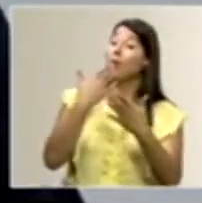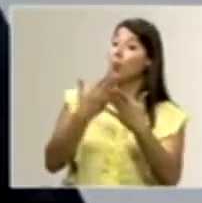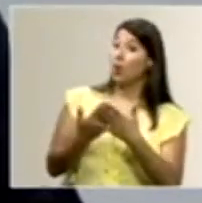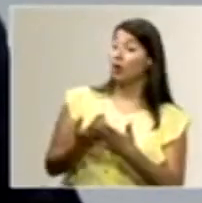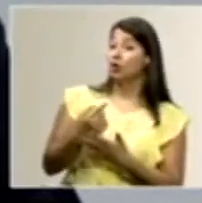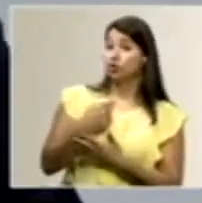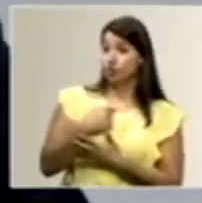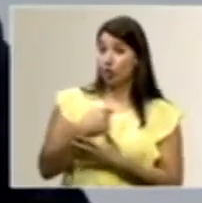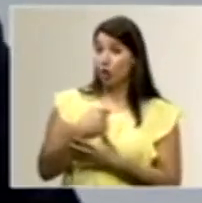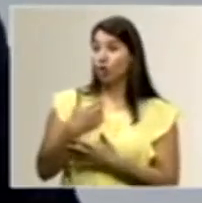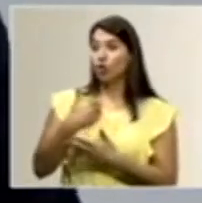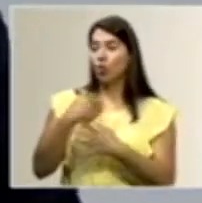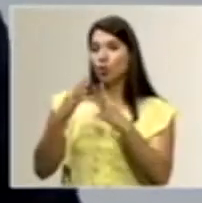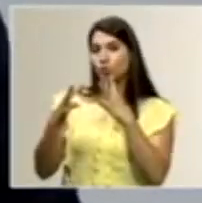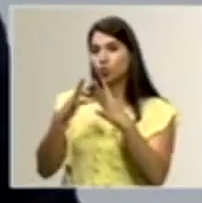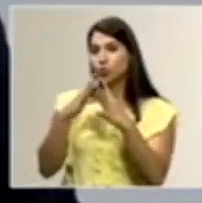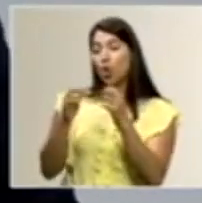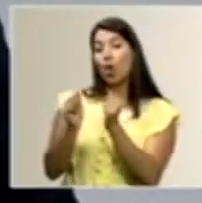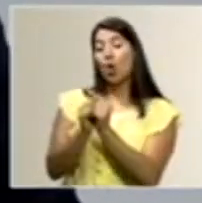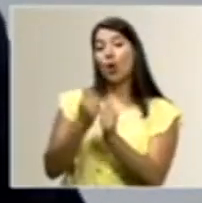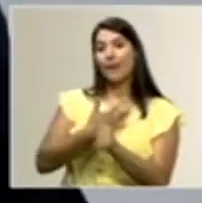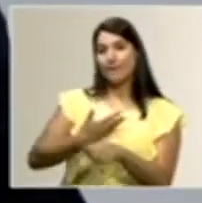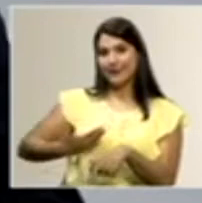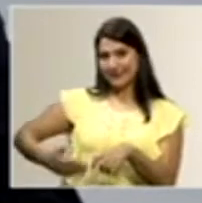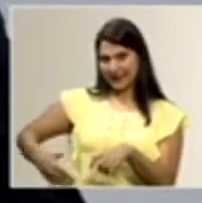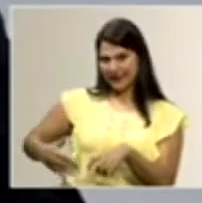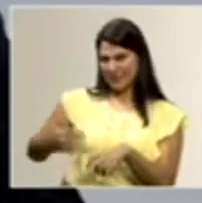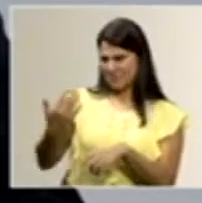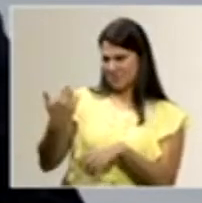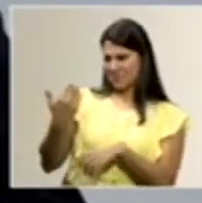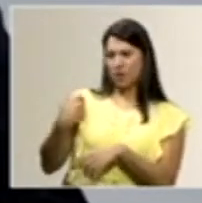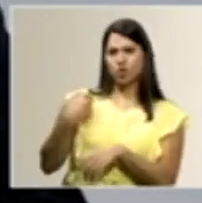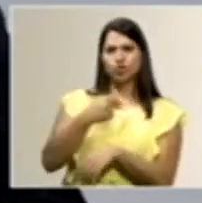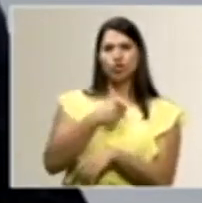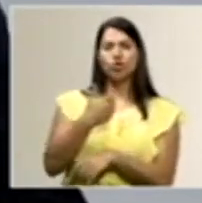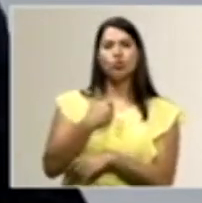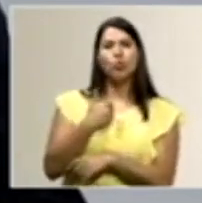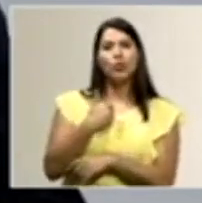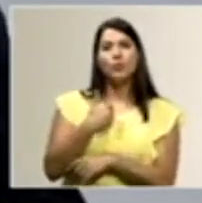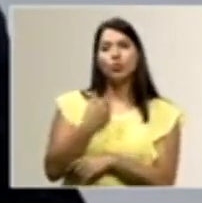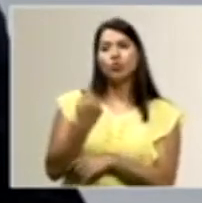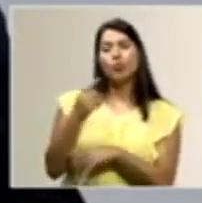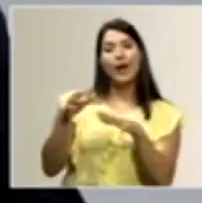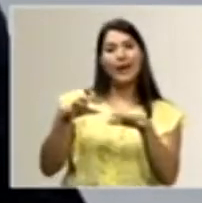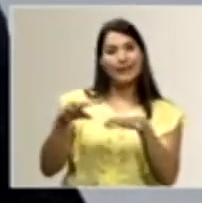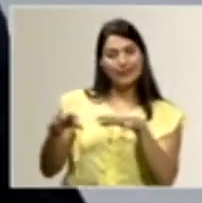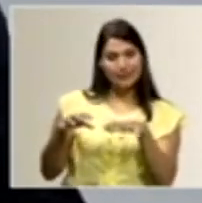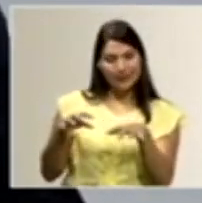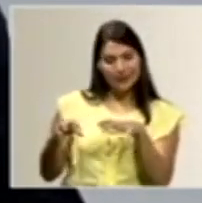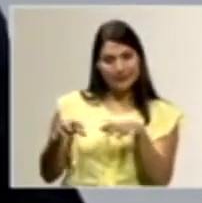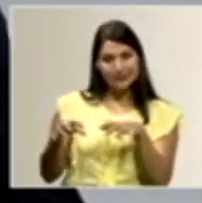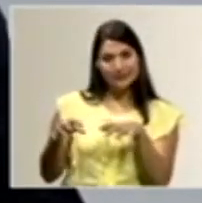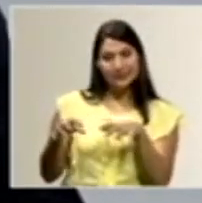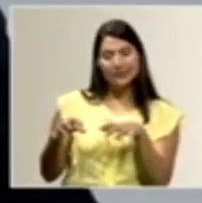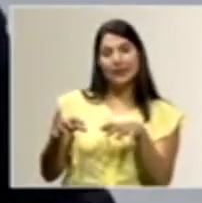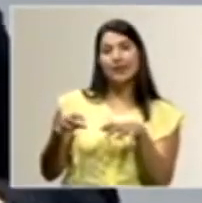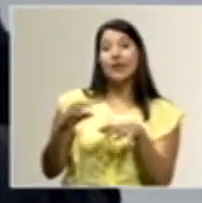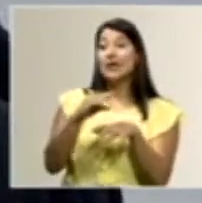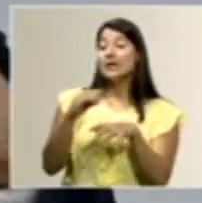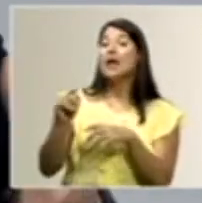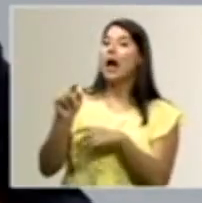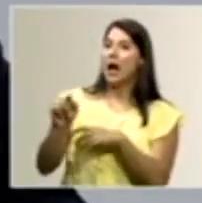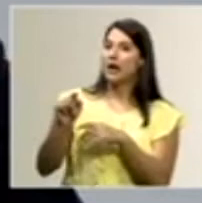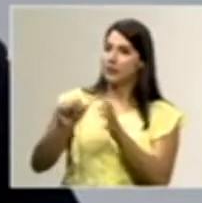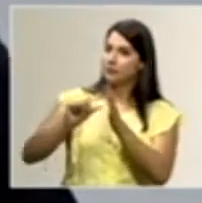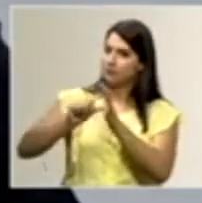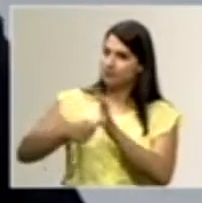he tenido conversaciones con el señor presidente. Hace poco tuvimos un evento donde se pronuncia